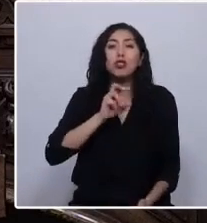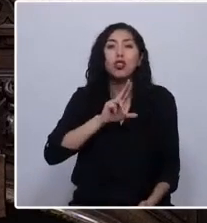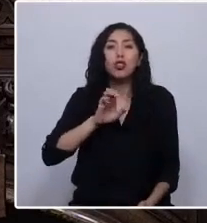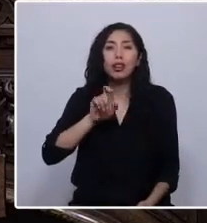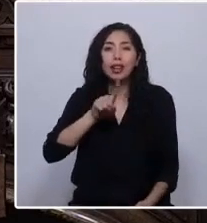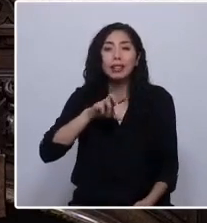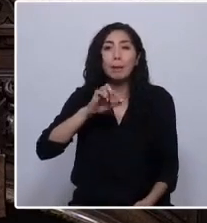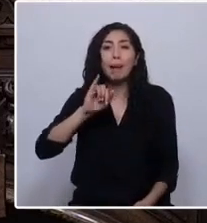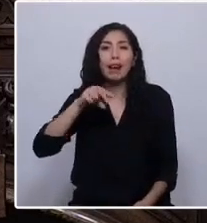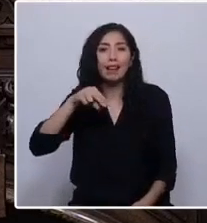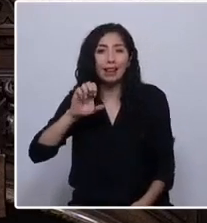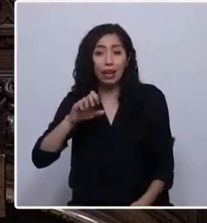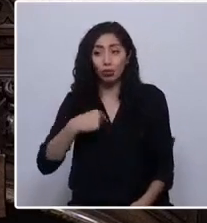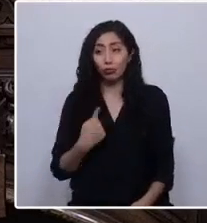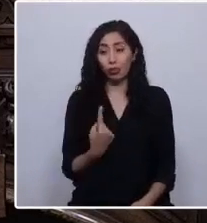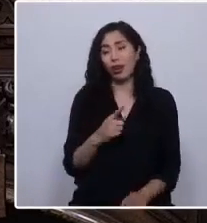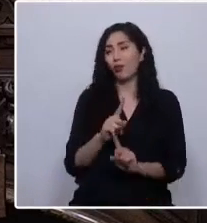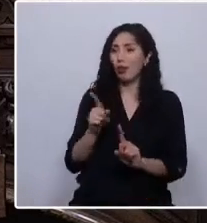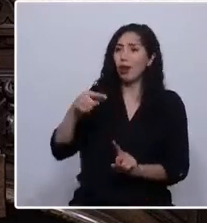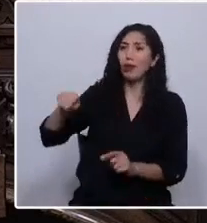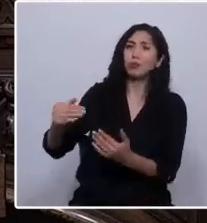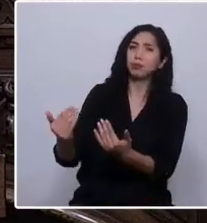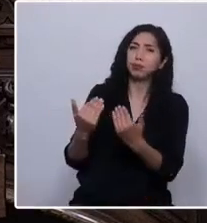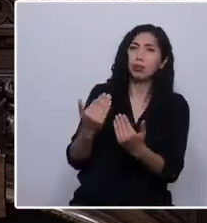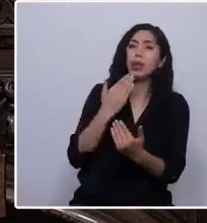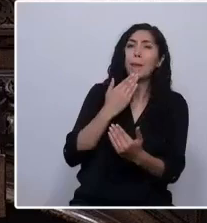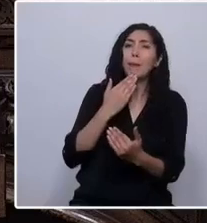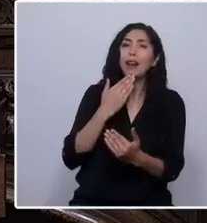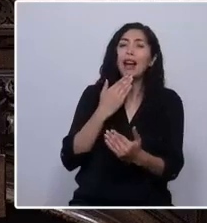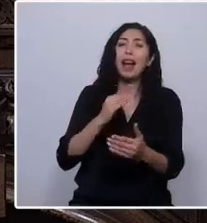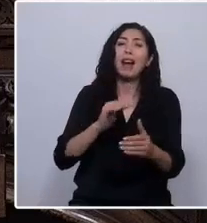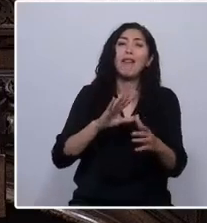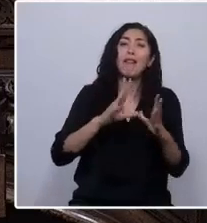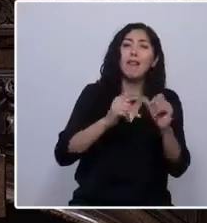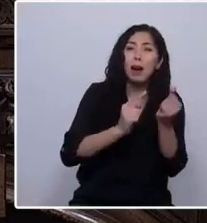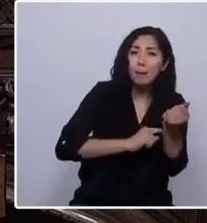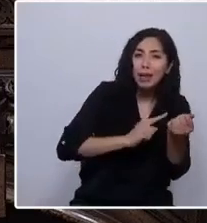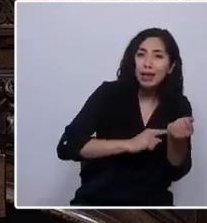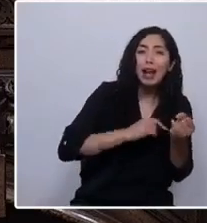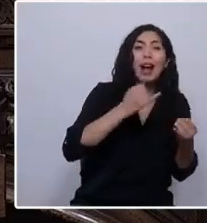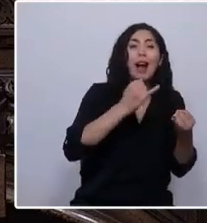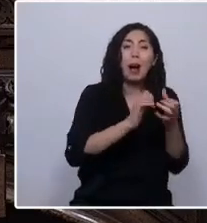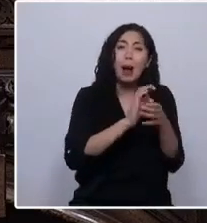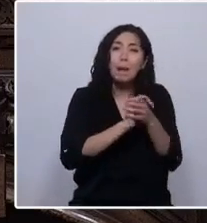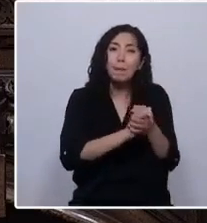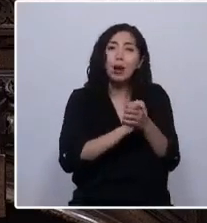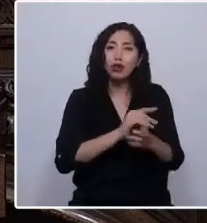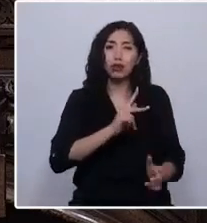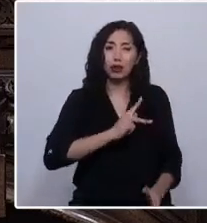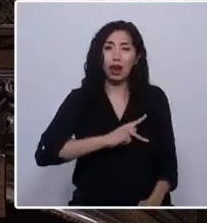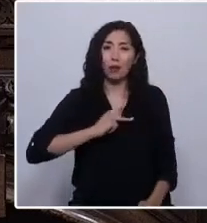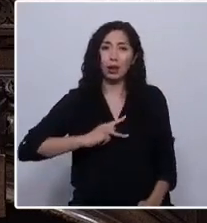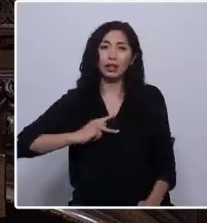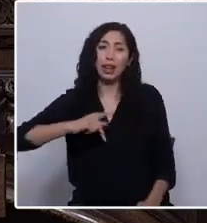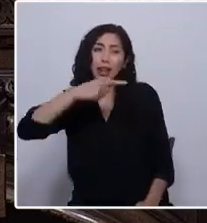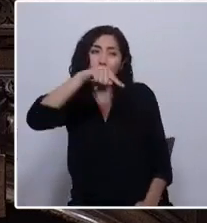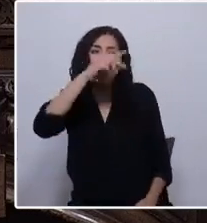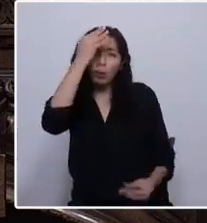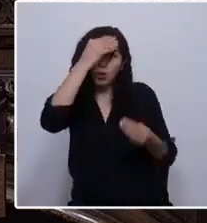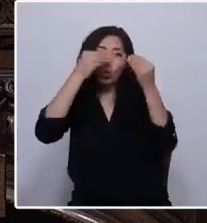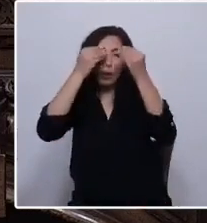dejado sola, a mi familia, a mis hermanos Cahuáscar, que están conmigo permanentemente preocupados de mi situación.